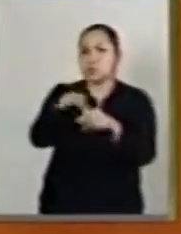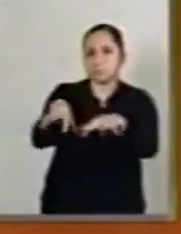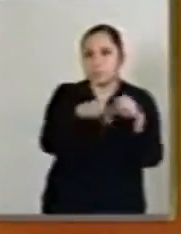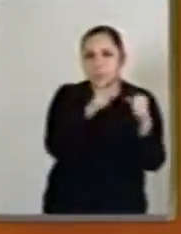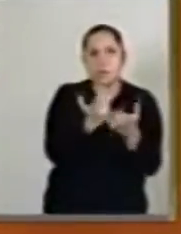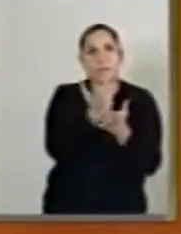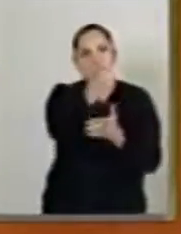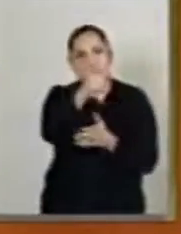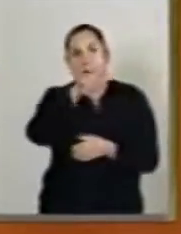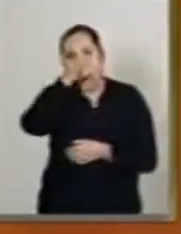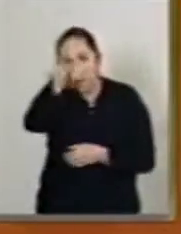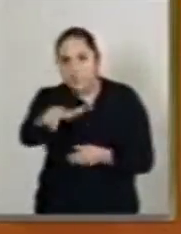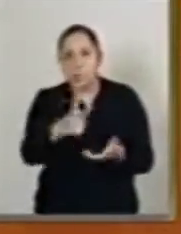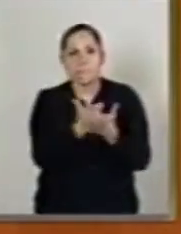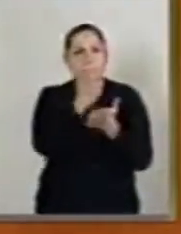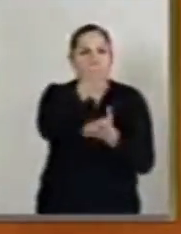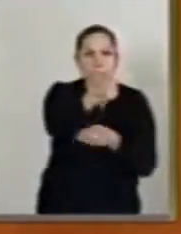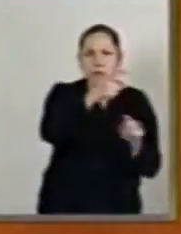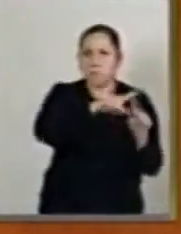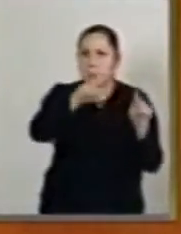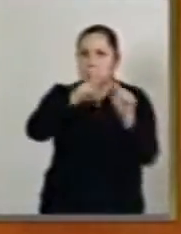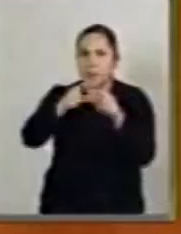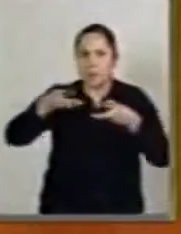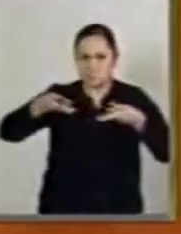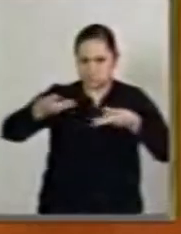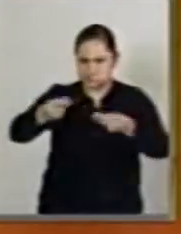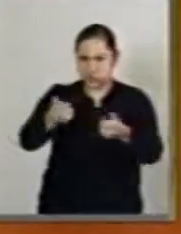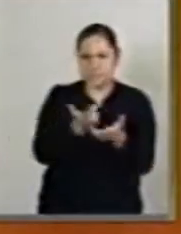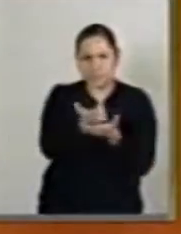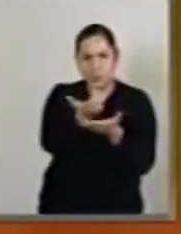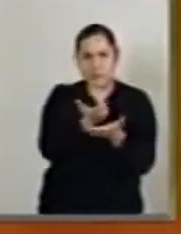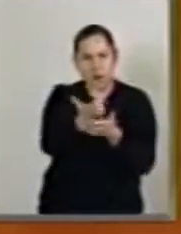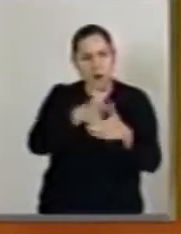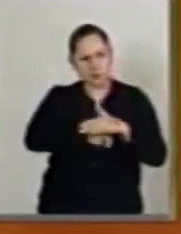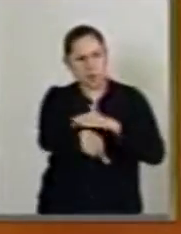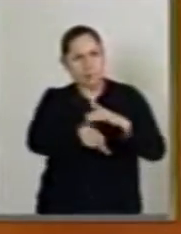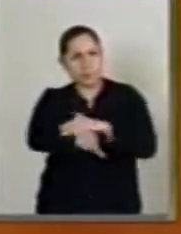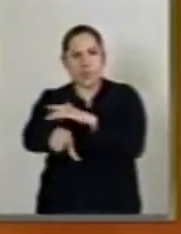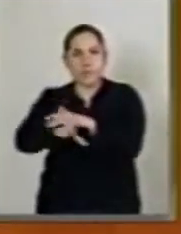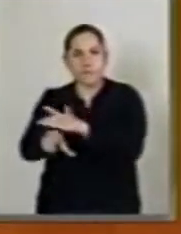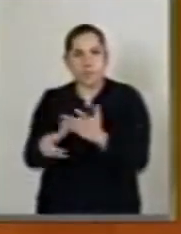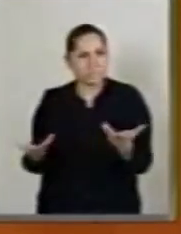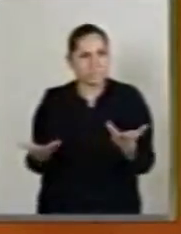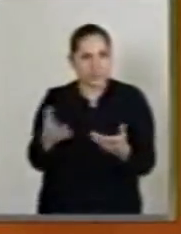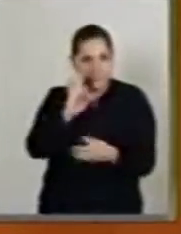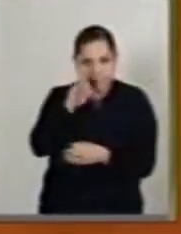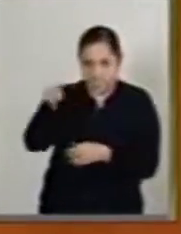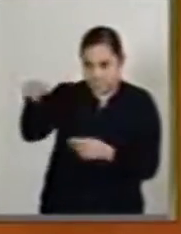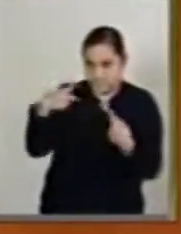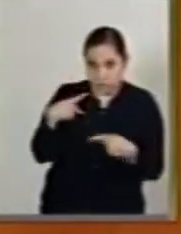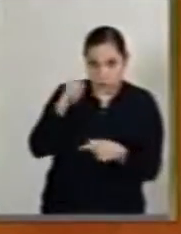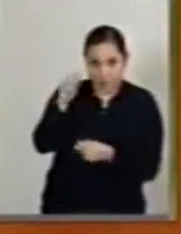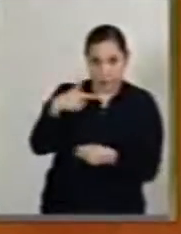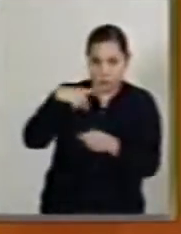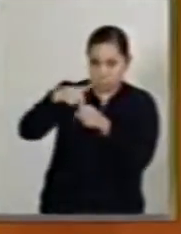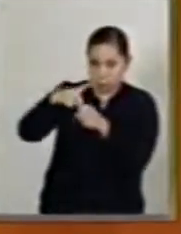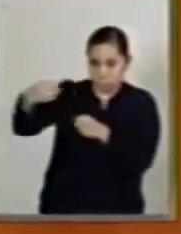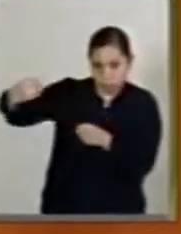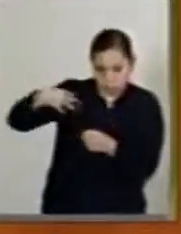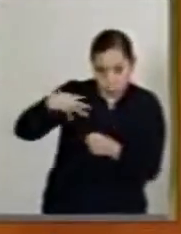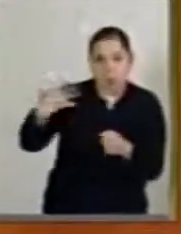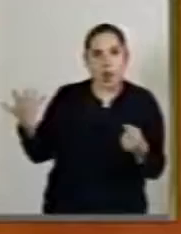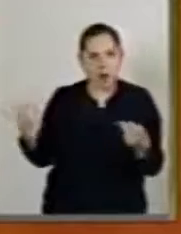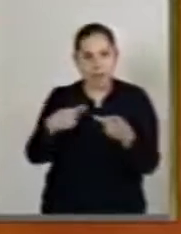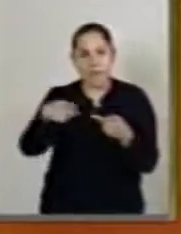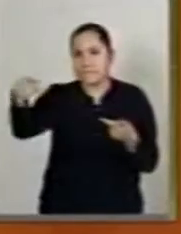declaración de intereses. Que alguien dijera si tenía un donatario, si tenía a un patrocinador, si tenía a alguien que